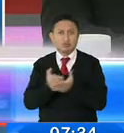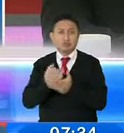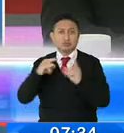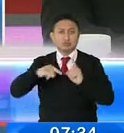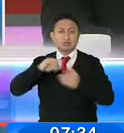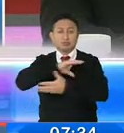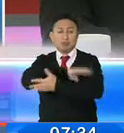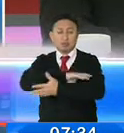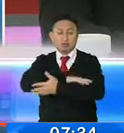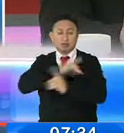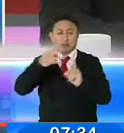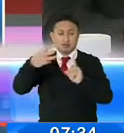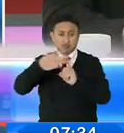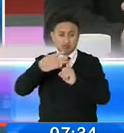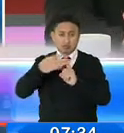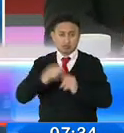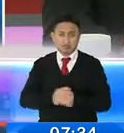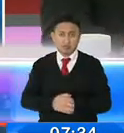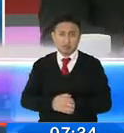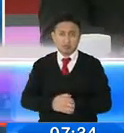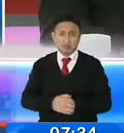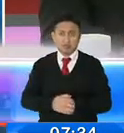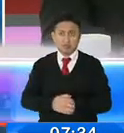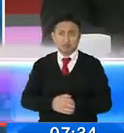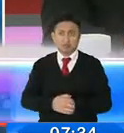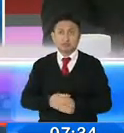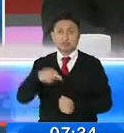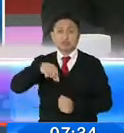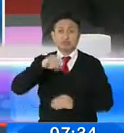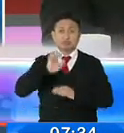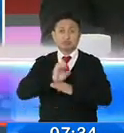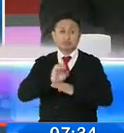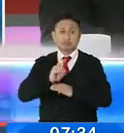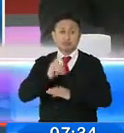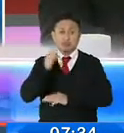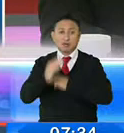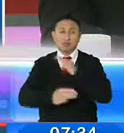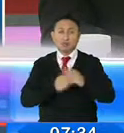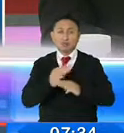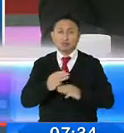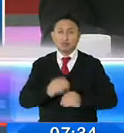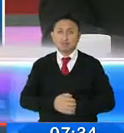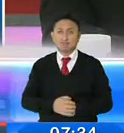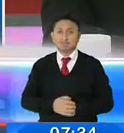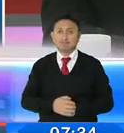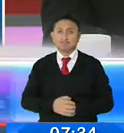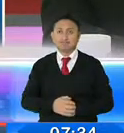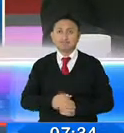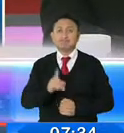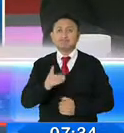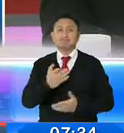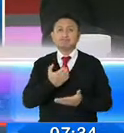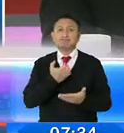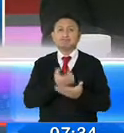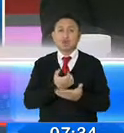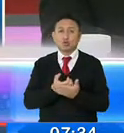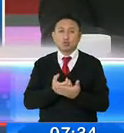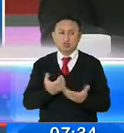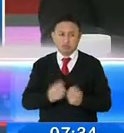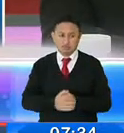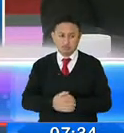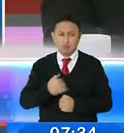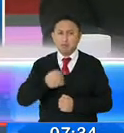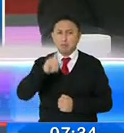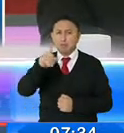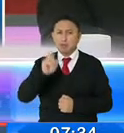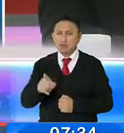venido realizando durante todo este tiempo, no solo en el Ecuador, sino en el mundo. Economista, ¿y cómo hacemos los ciudadanos para